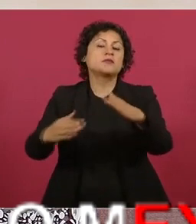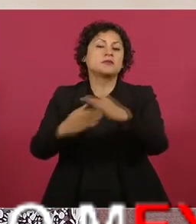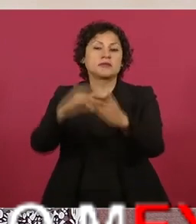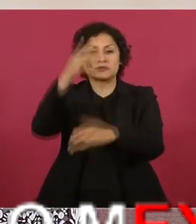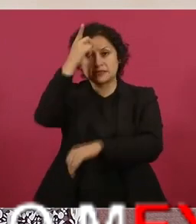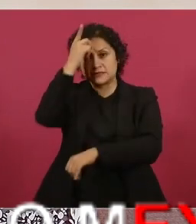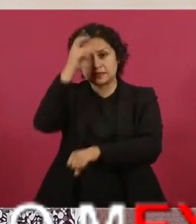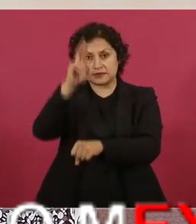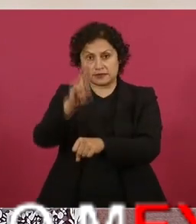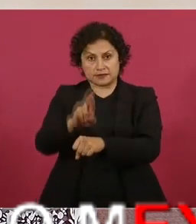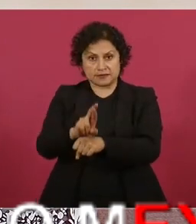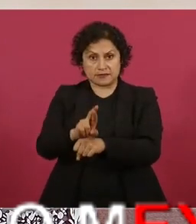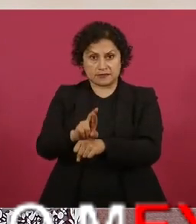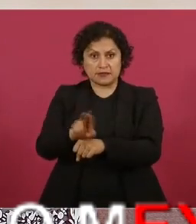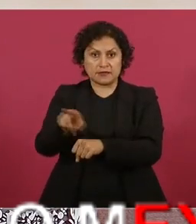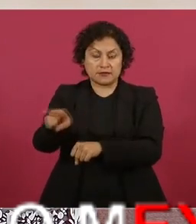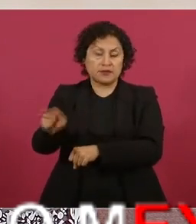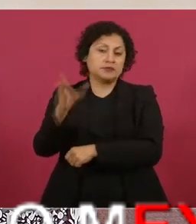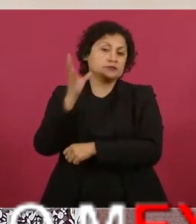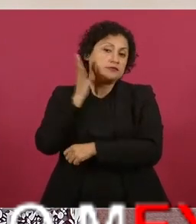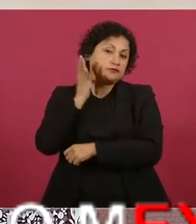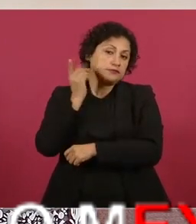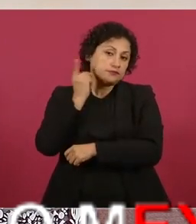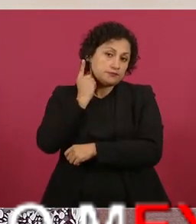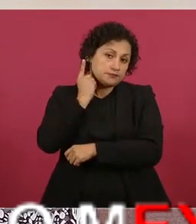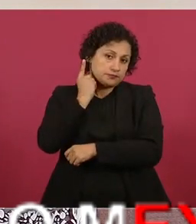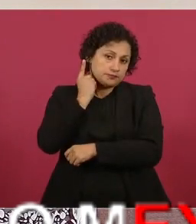la Cámara de Diputados,